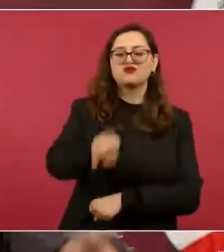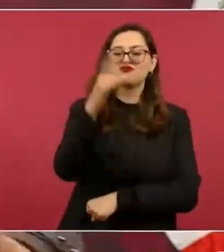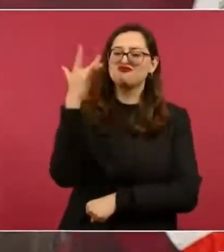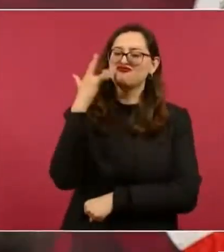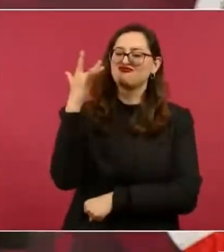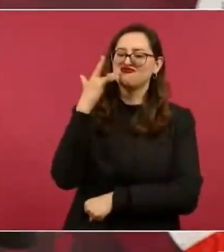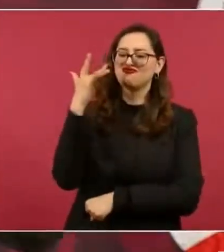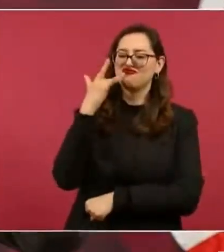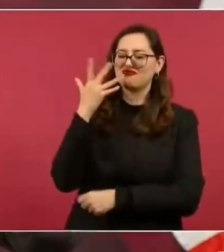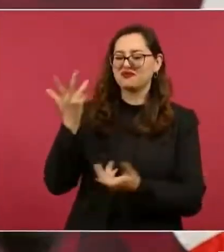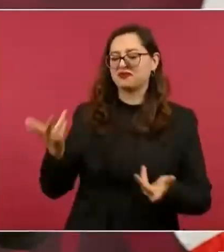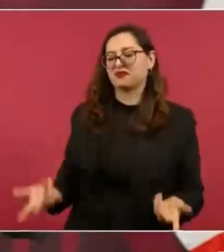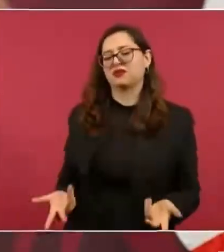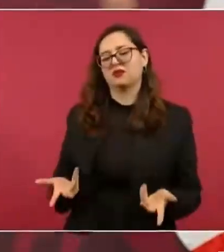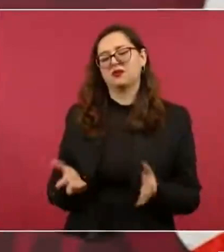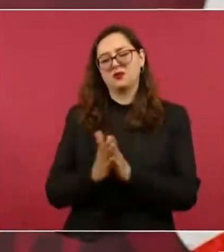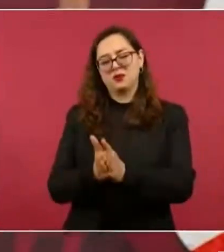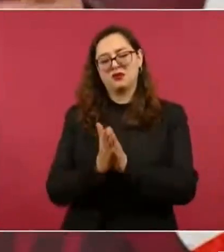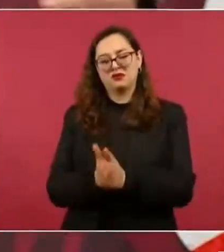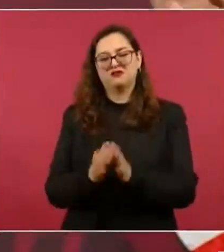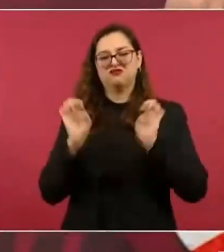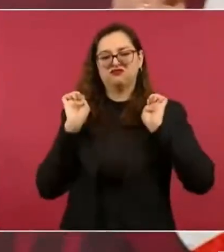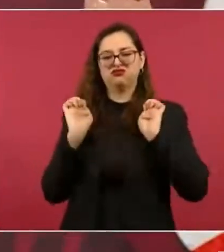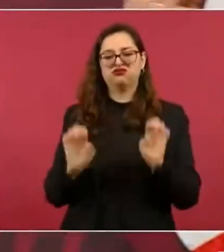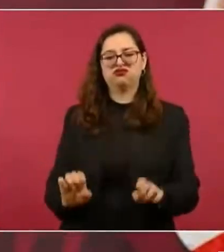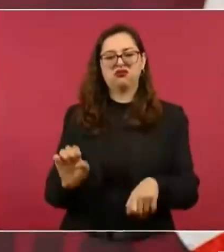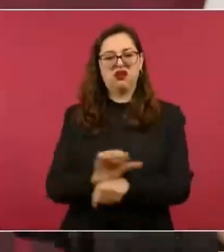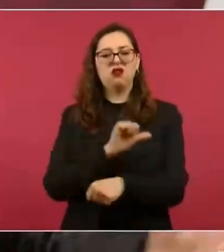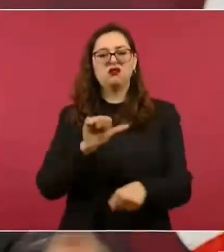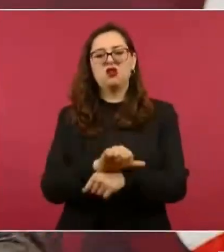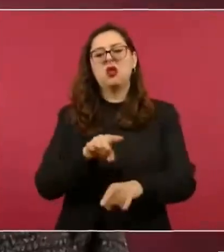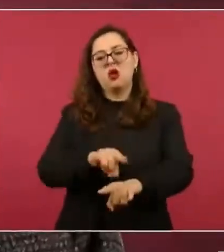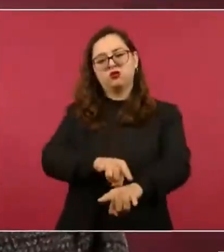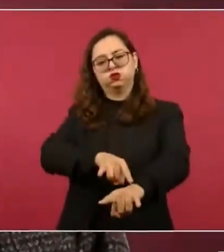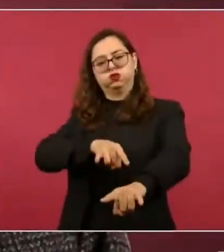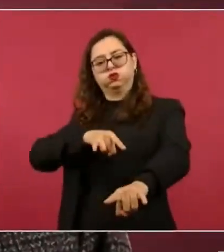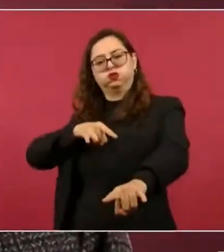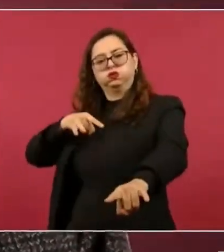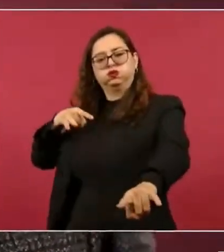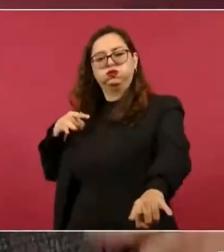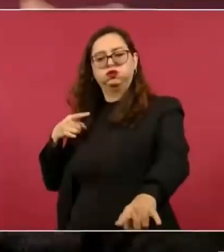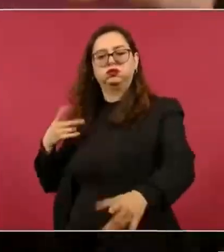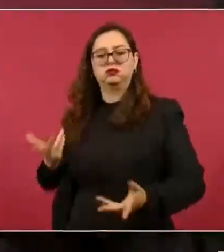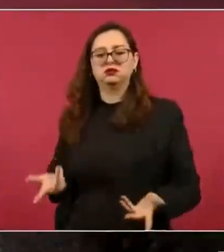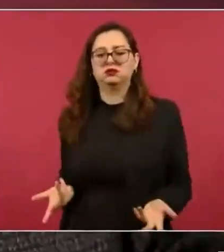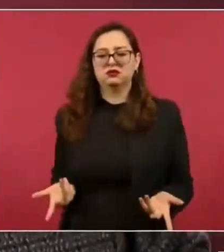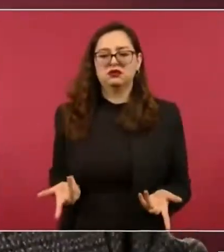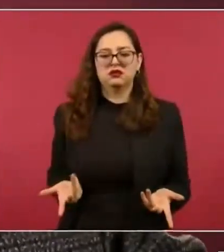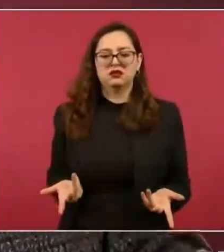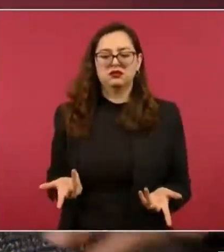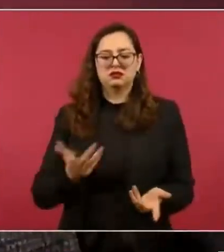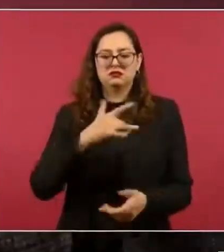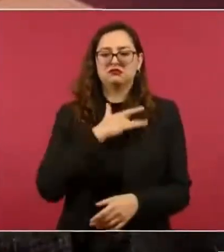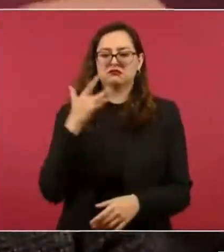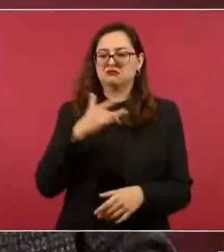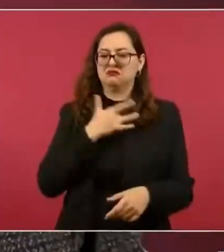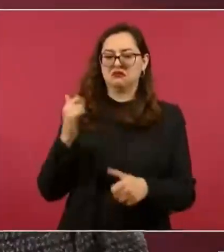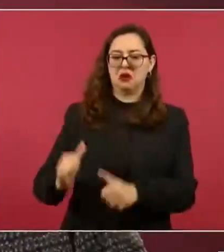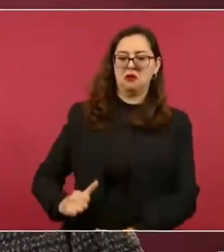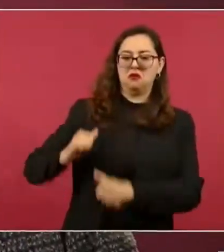desplazan con 10, con 20 carros y se sienten superiores